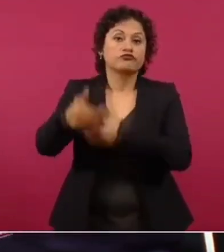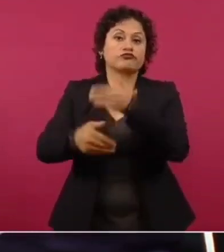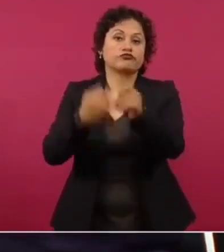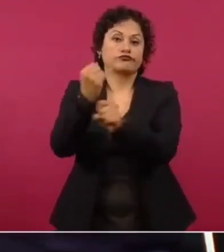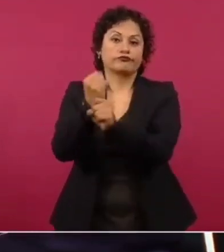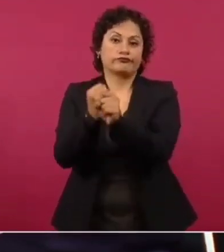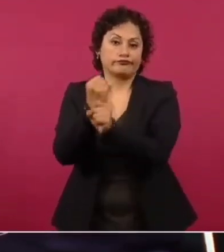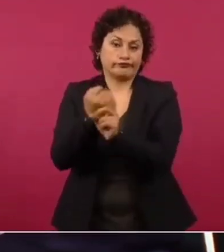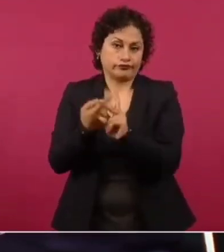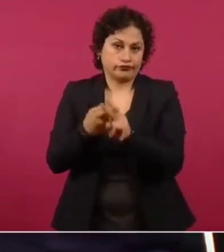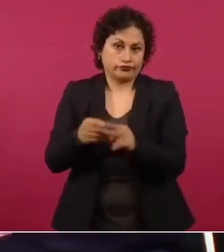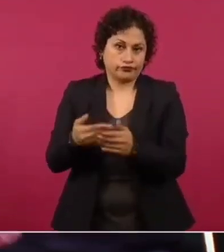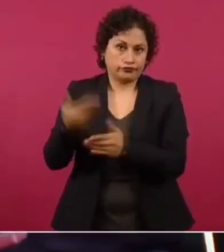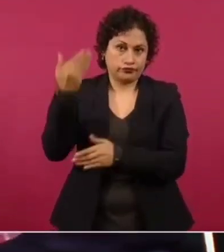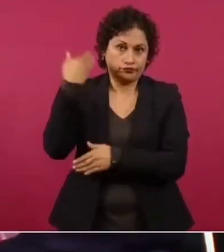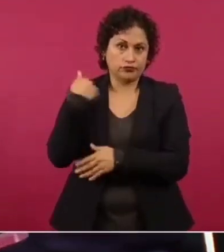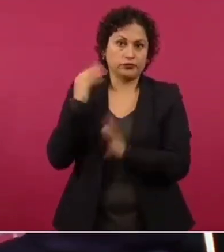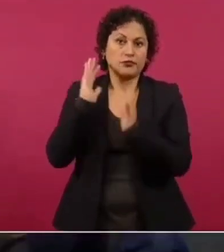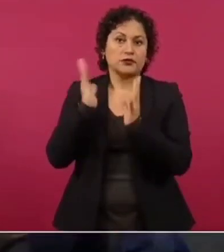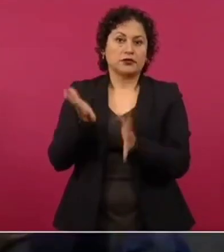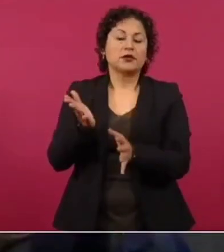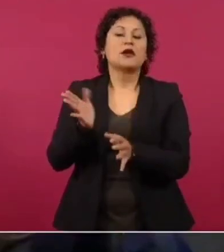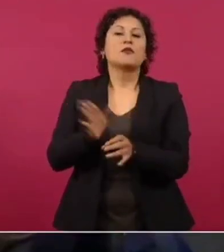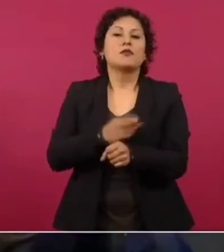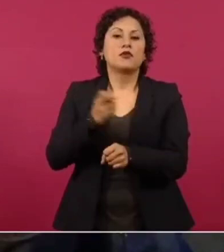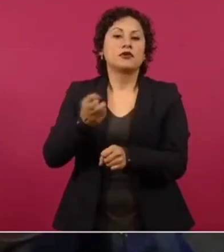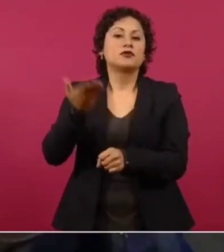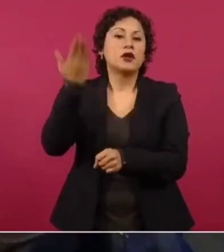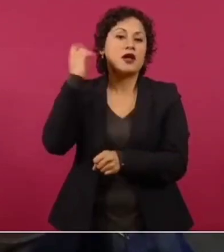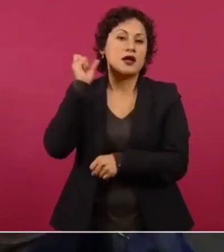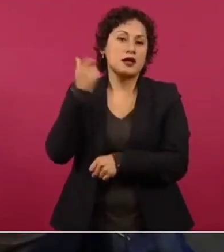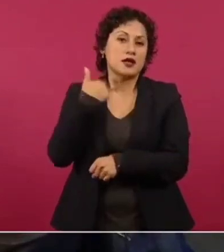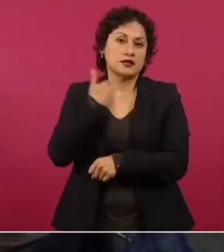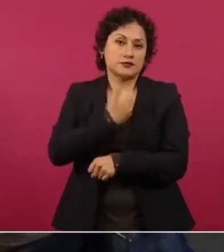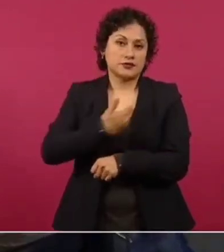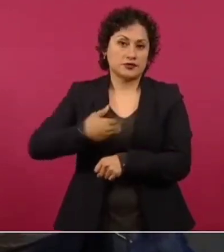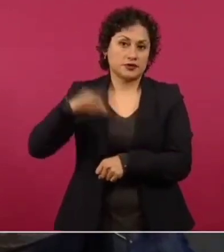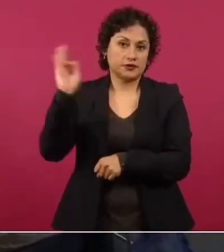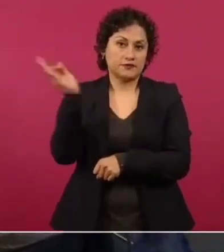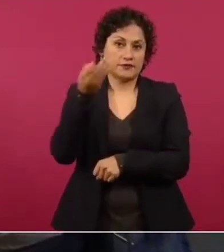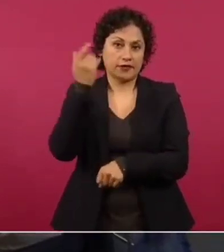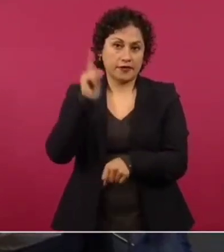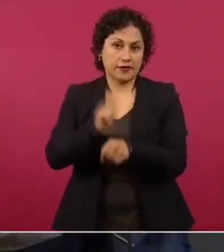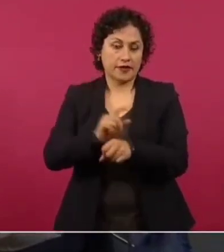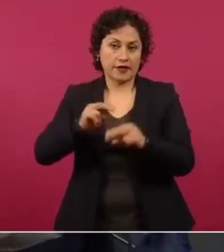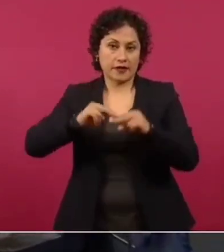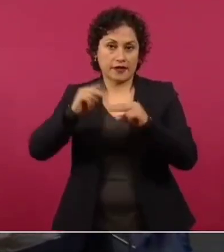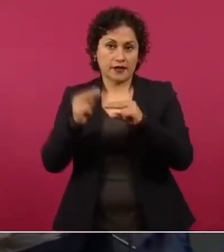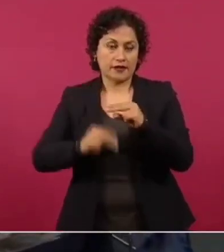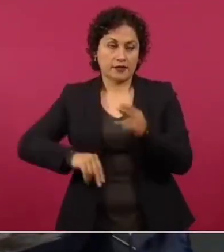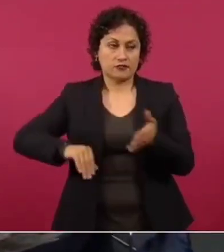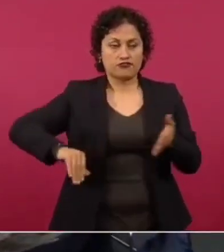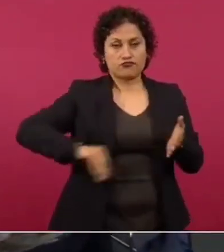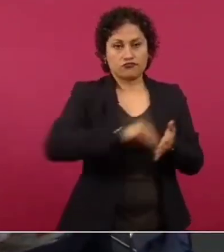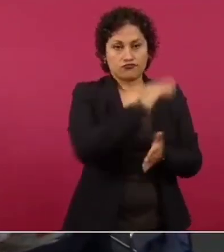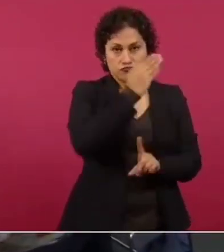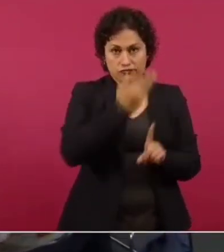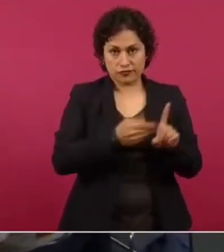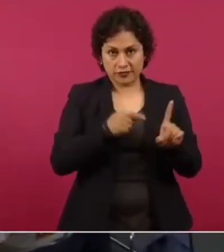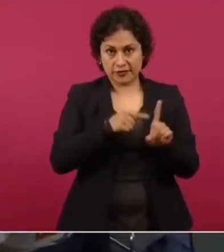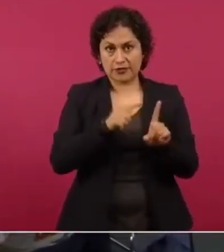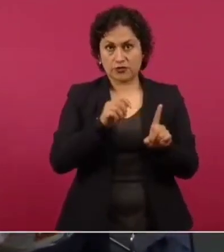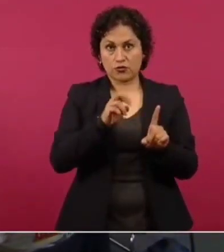se inició y por lo cual fue destituido de su cargo por la Federación Internacional de Natación, esta persona Todorov,